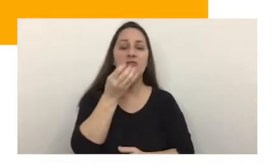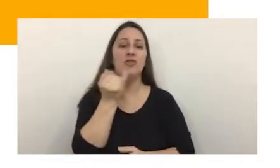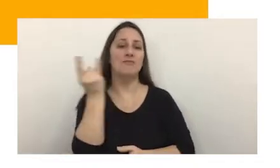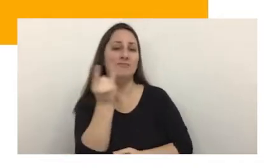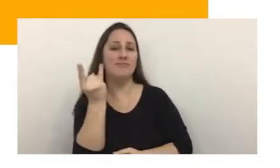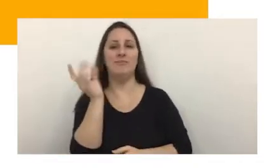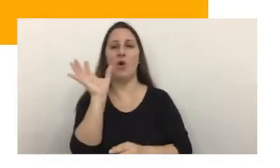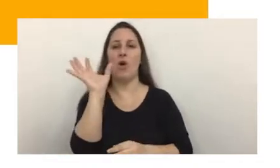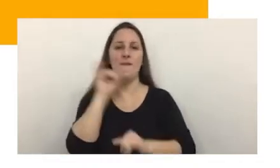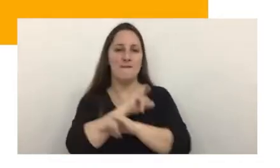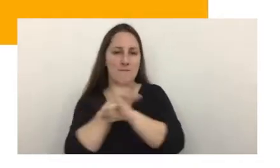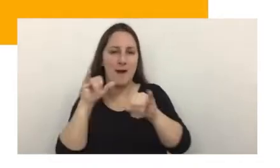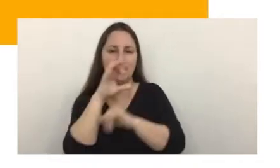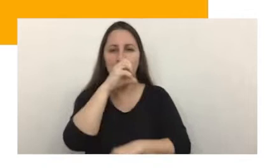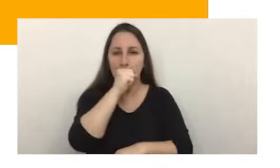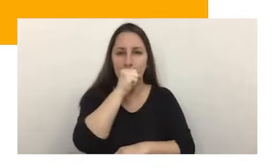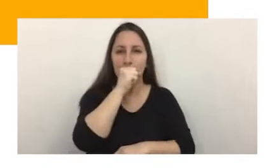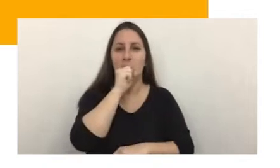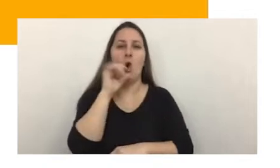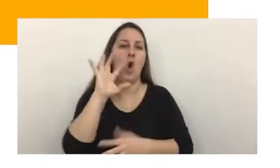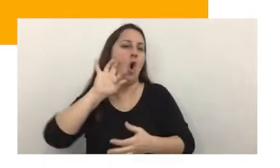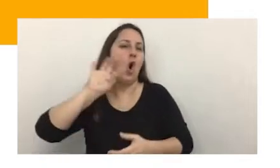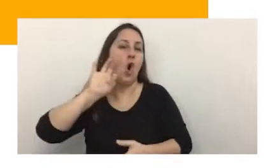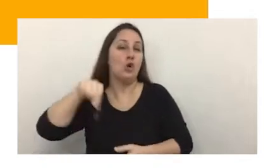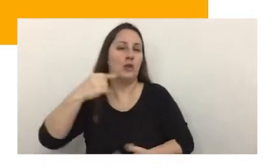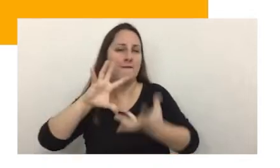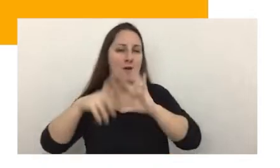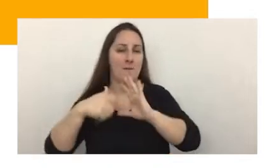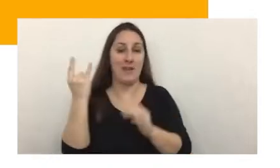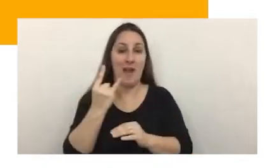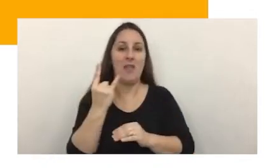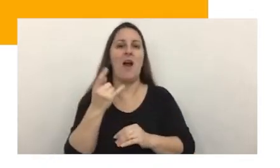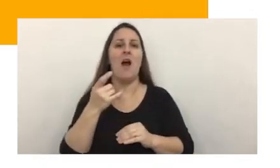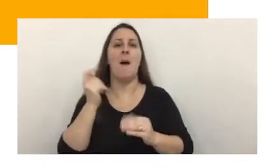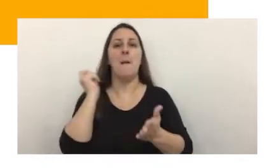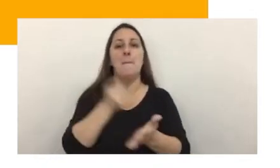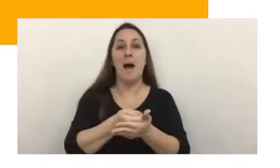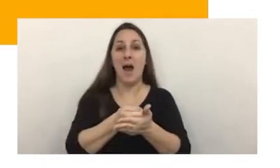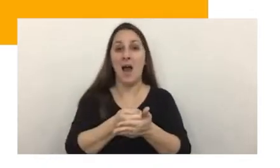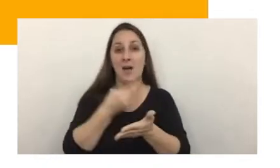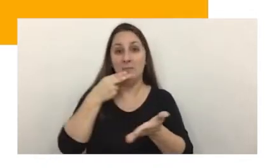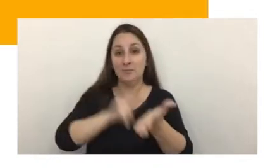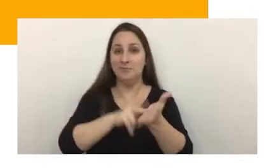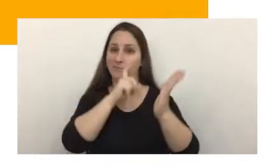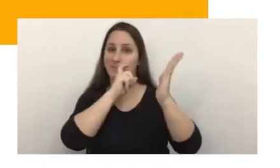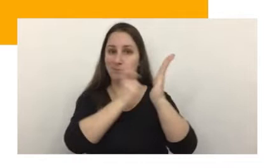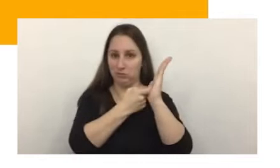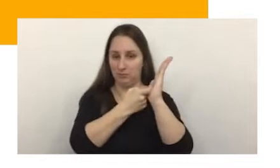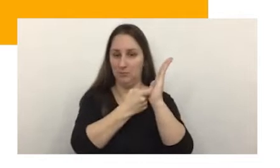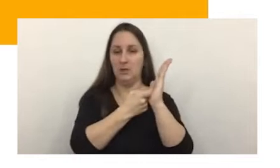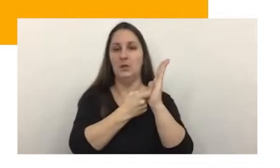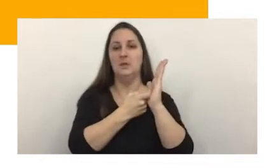ocultaciones maliciosas o cualquier otro ardi de engaño evadiere total o parcialmente el pago de tributos en un monto